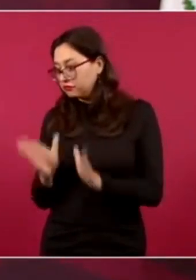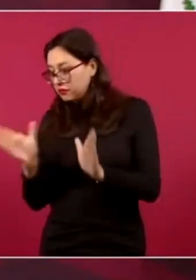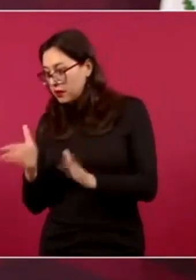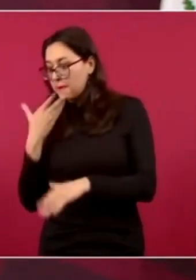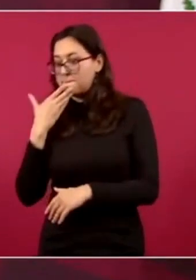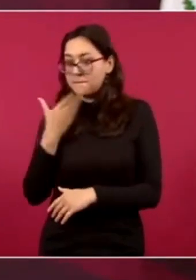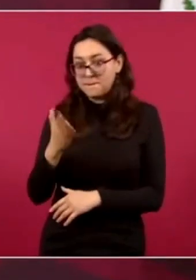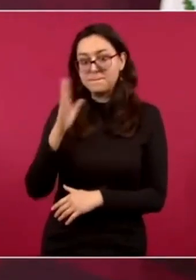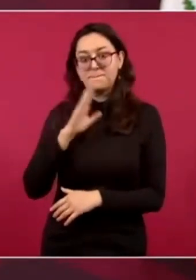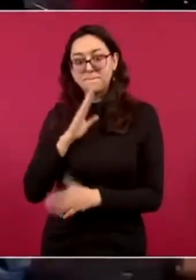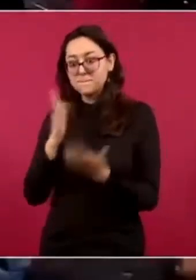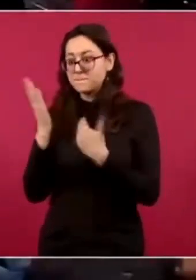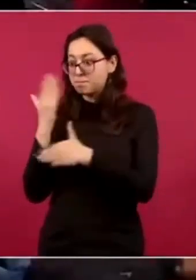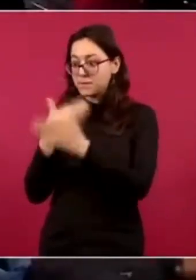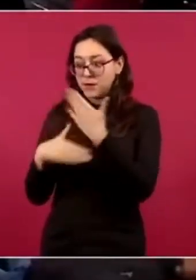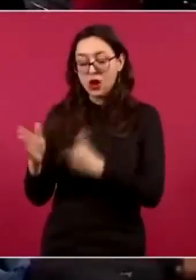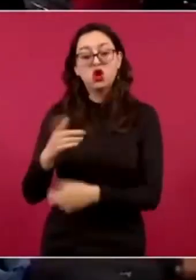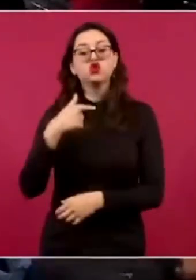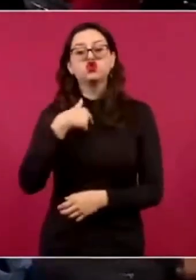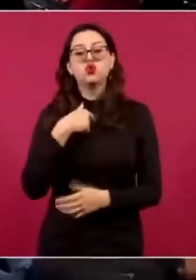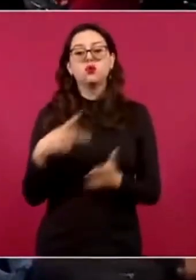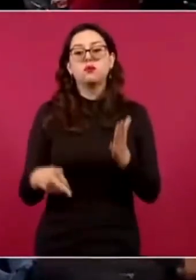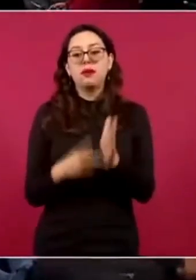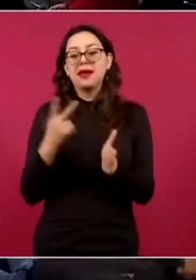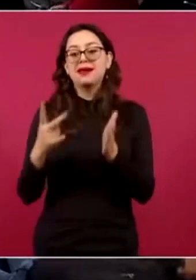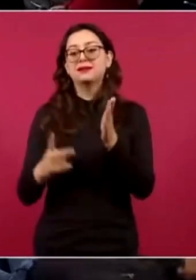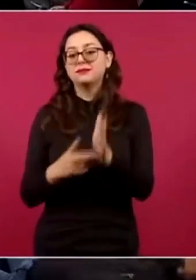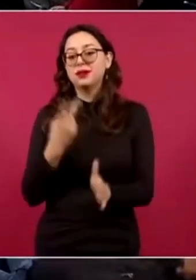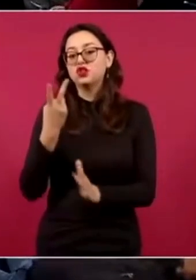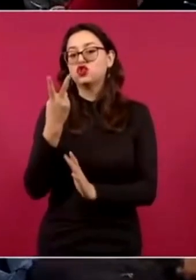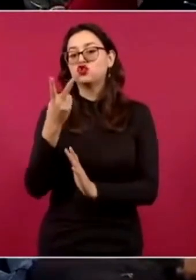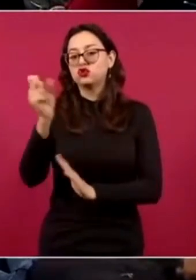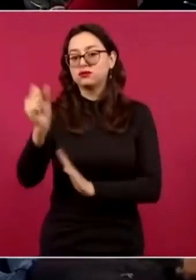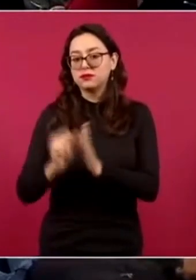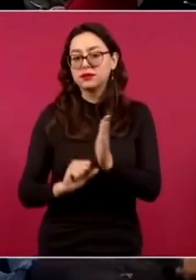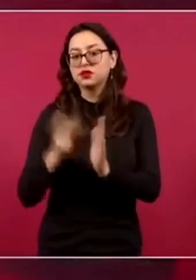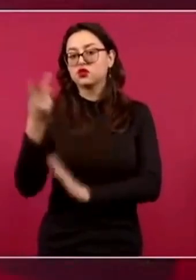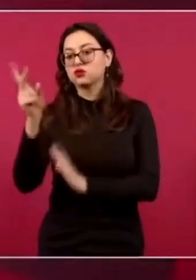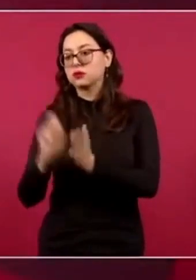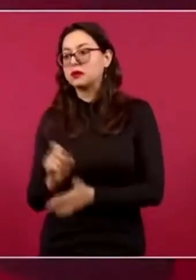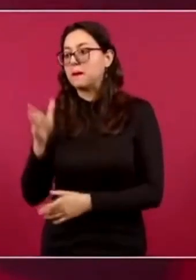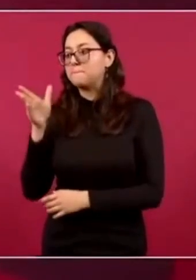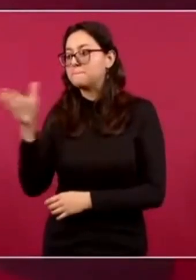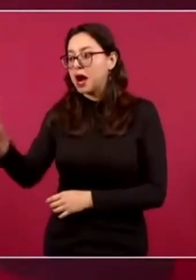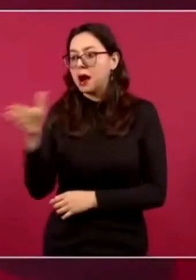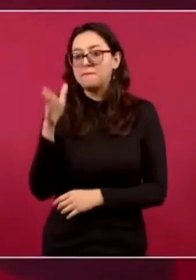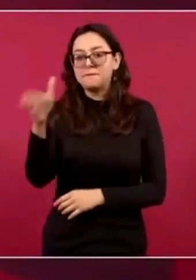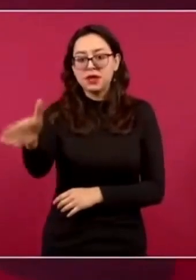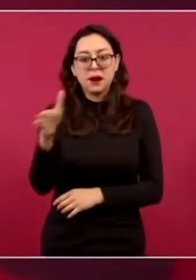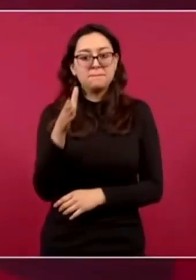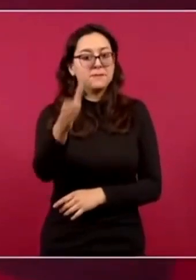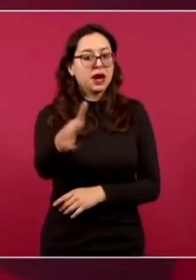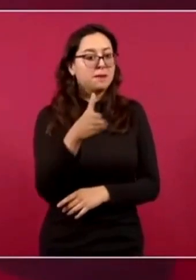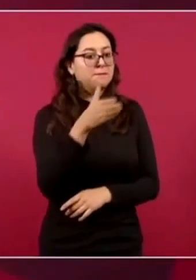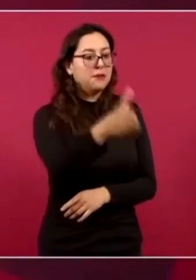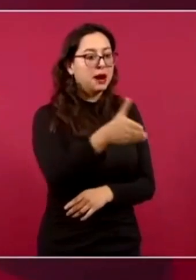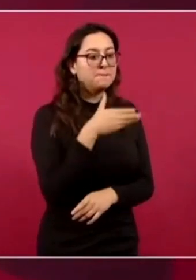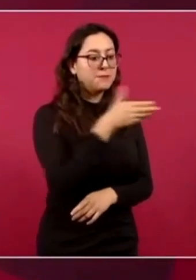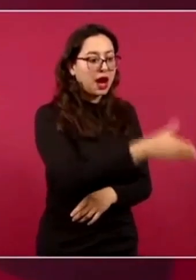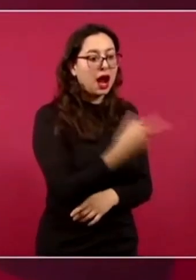De que se avance en los programas de rehabilitación de las plantas